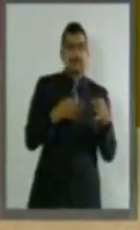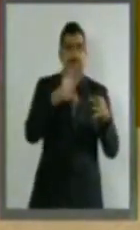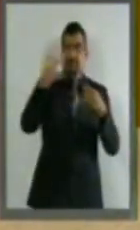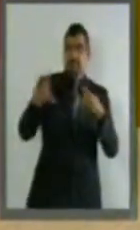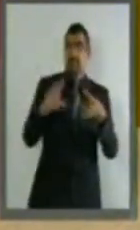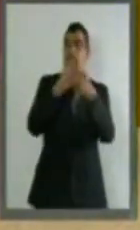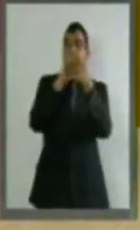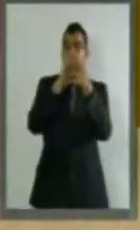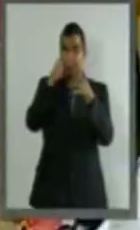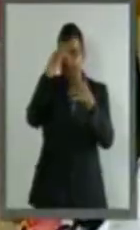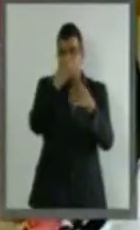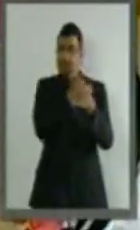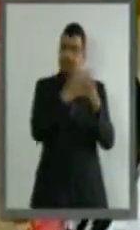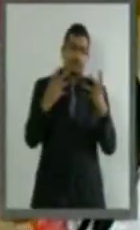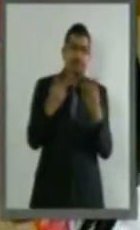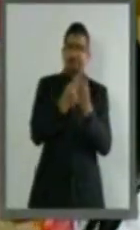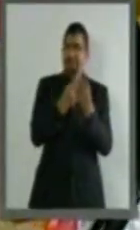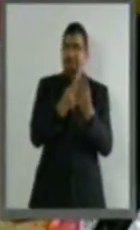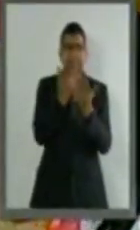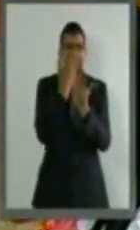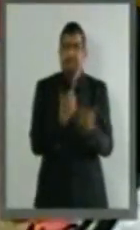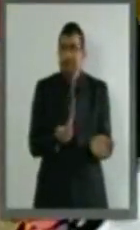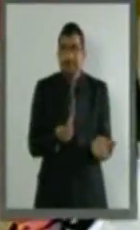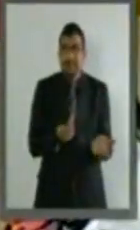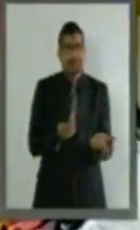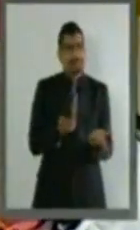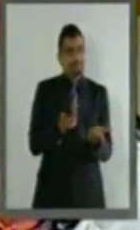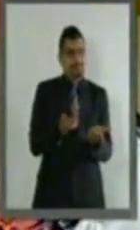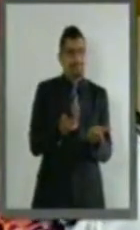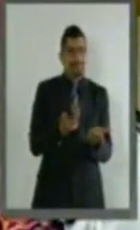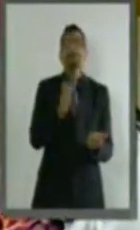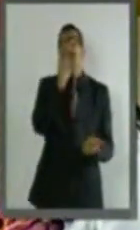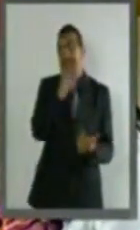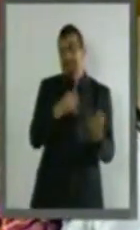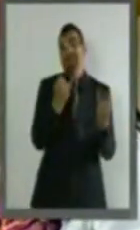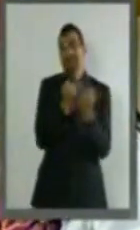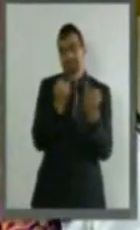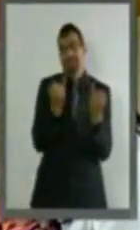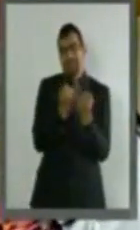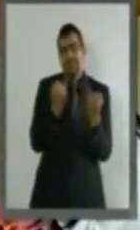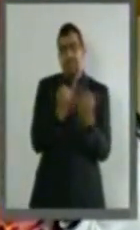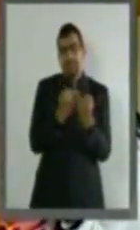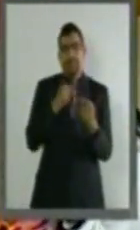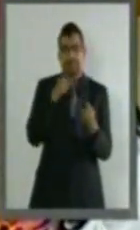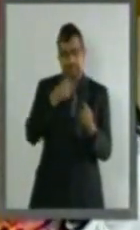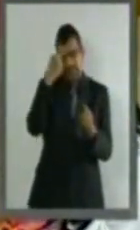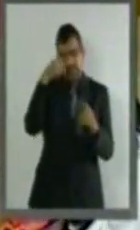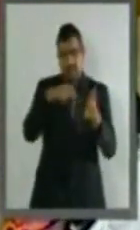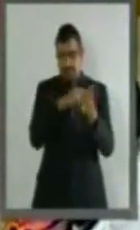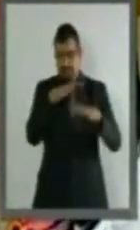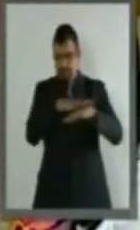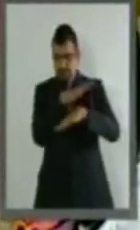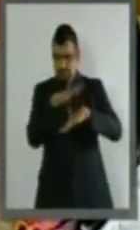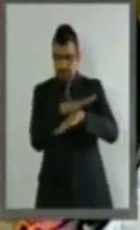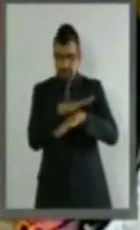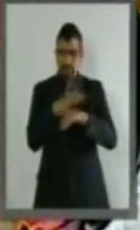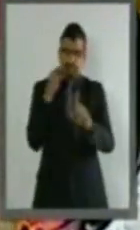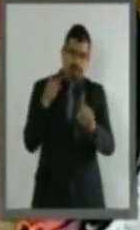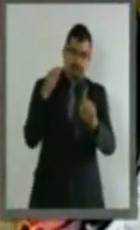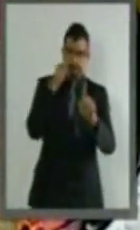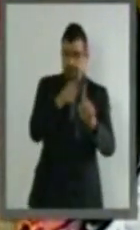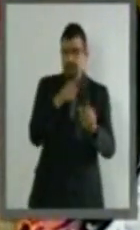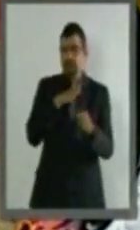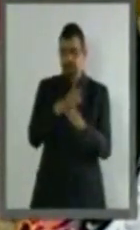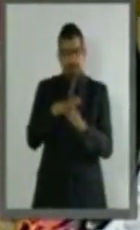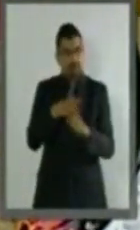Ejecutivo. En el mismo tenor de estas modificaciones, la presente iniciativa busca dar